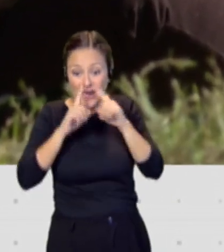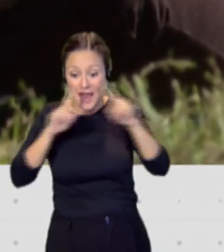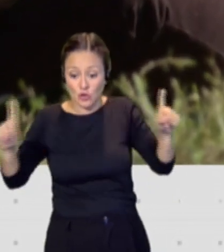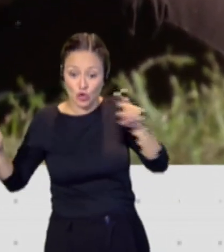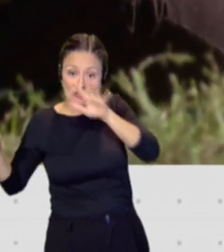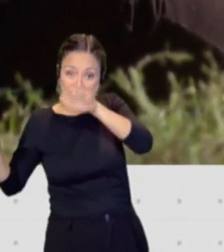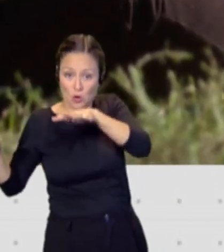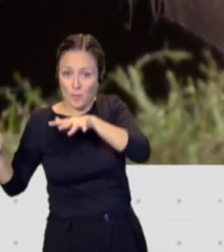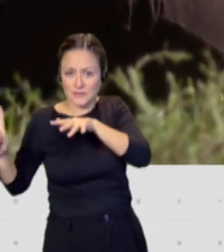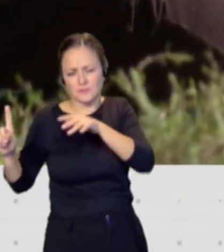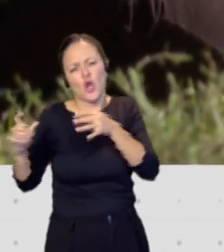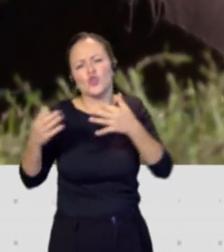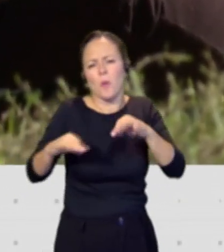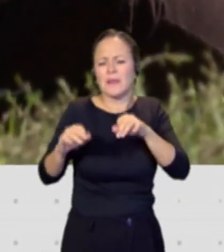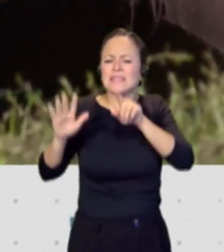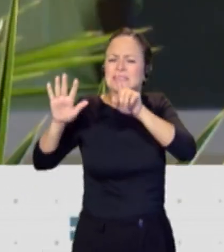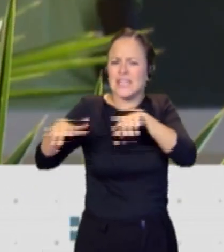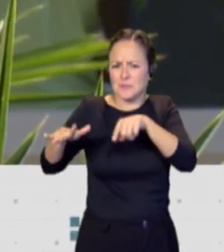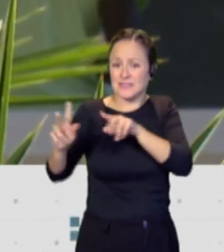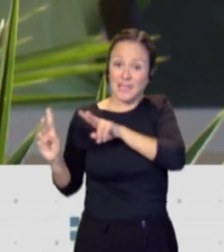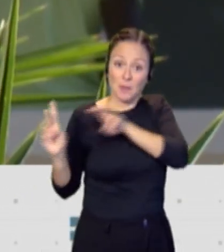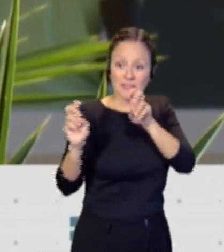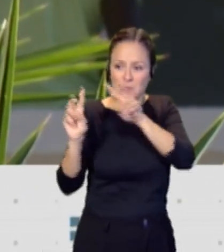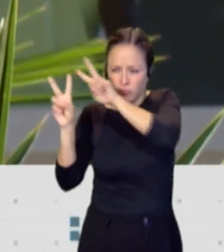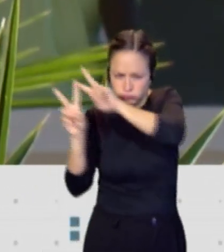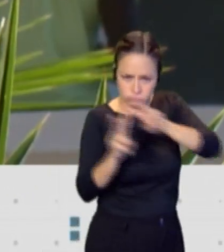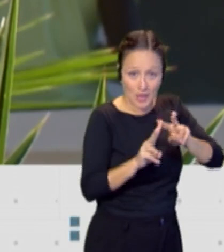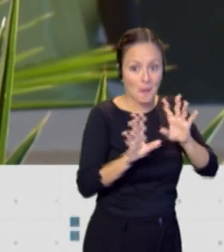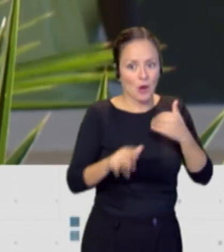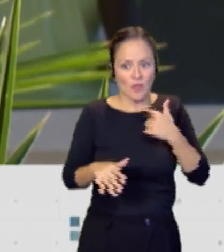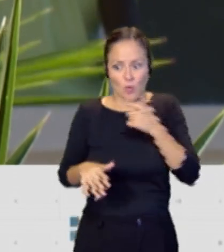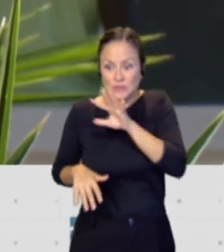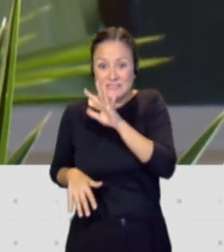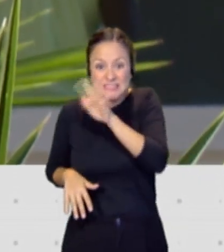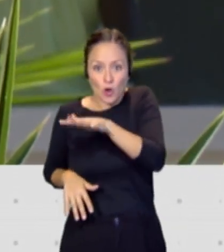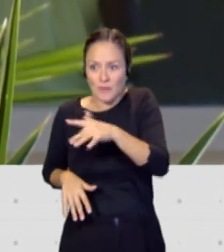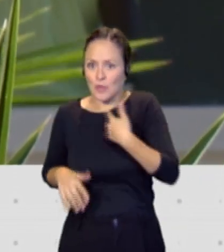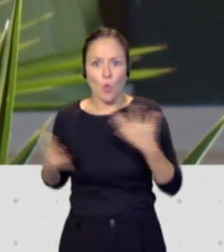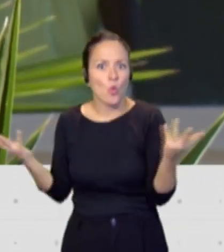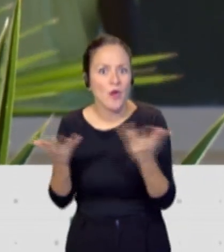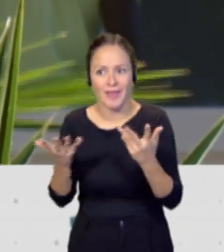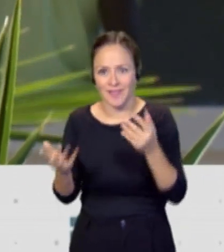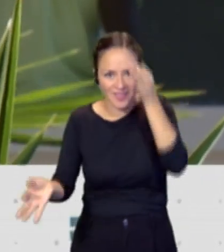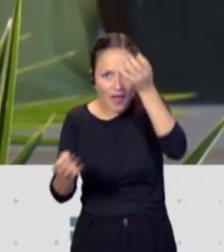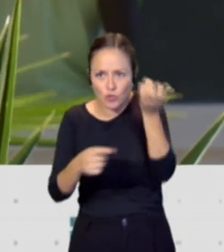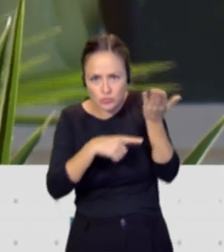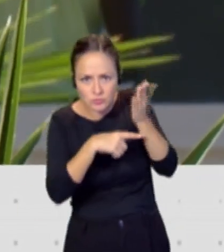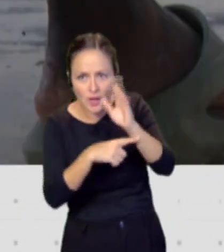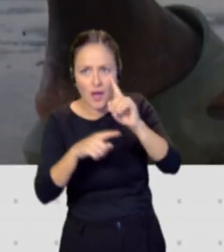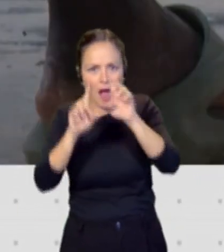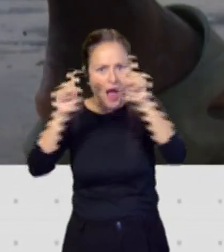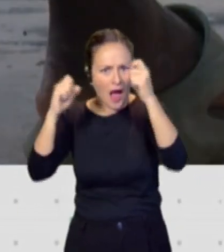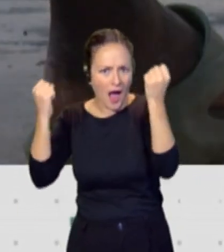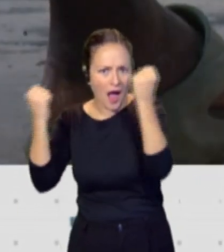año. Siempre los sacamos los seis primeros meses, pero dijimos que es urgente sacar estos datos. Es urgente que las Administraciones públicas tomen